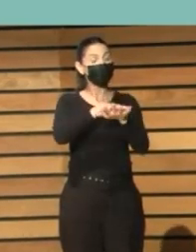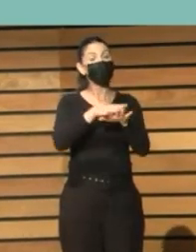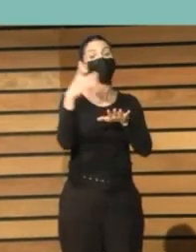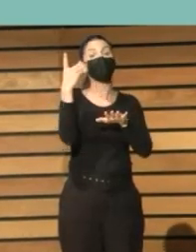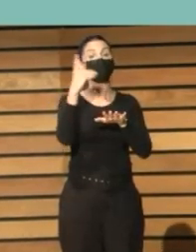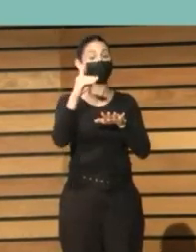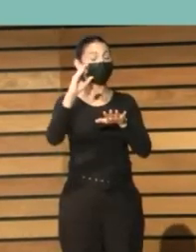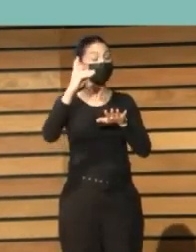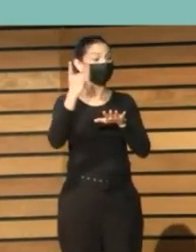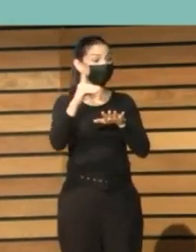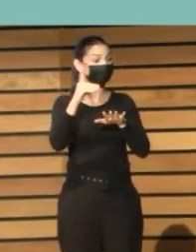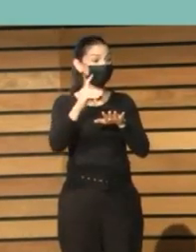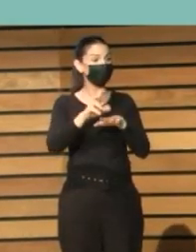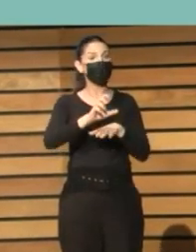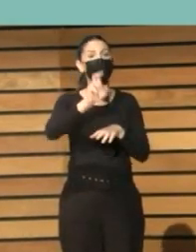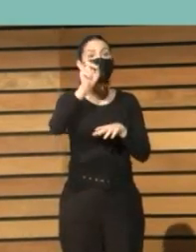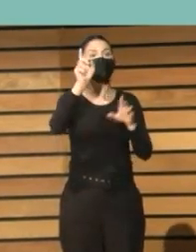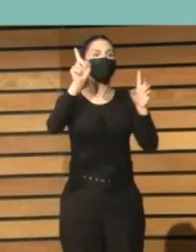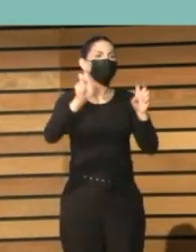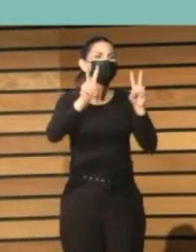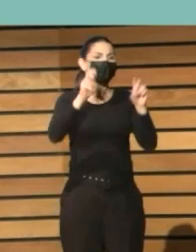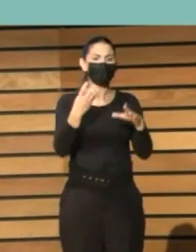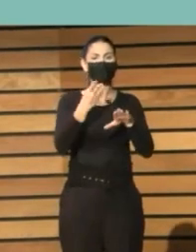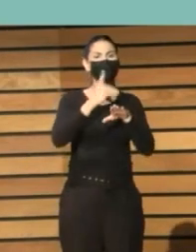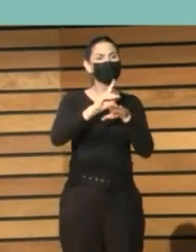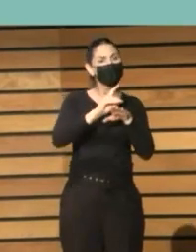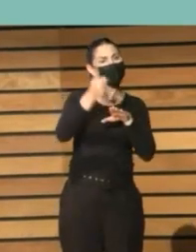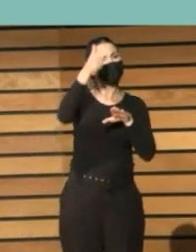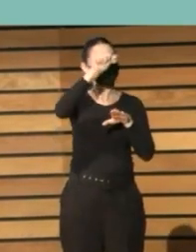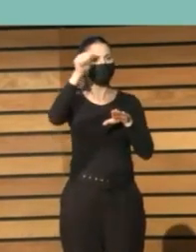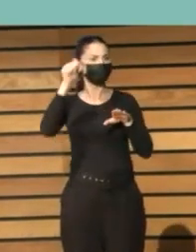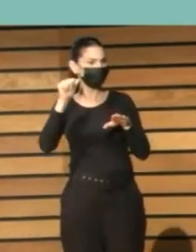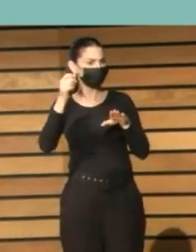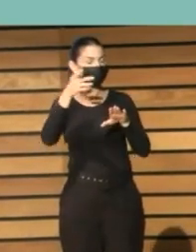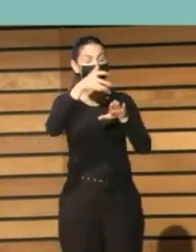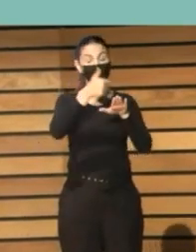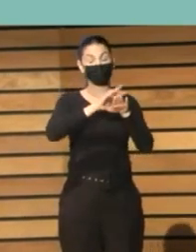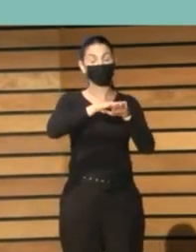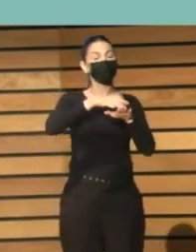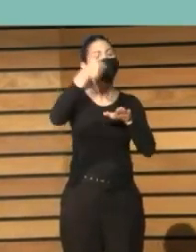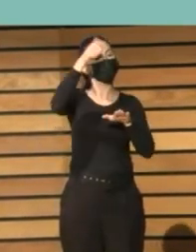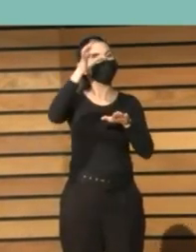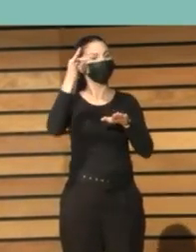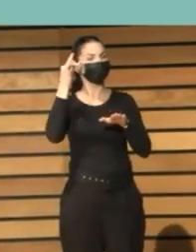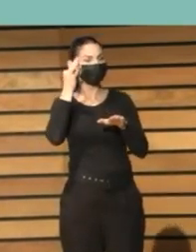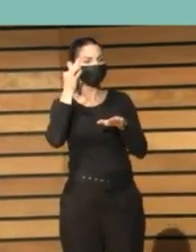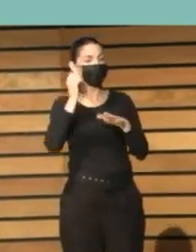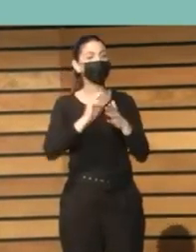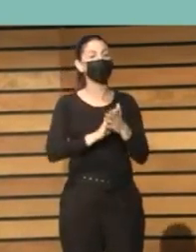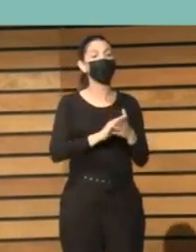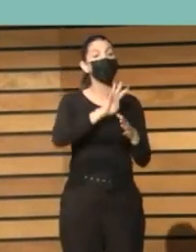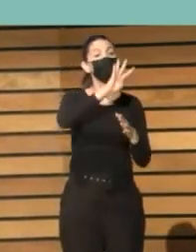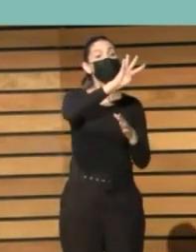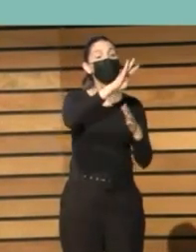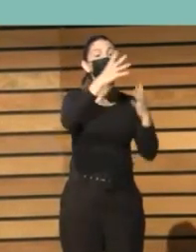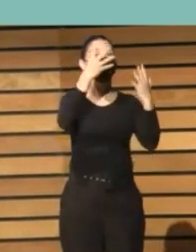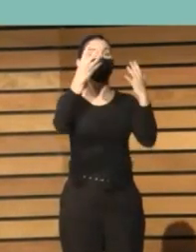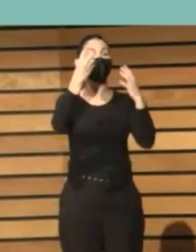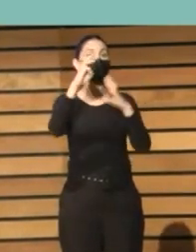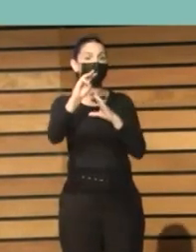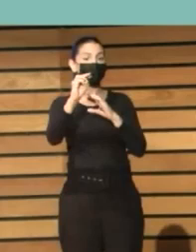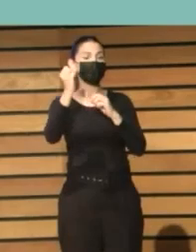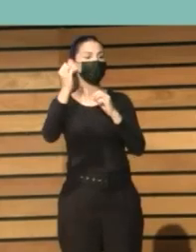contra la brecha digital de género. Y está dotada esta línea específica con 890 millones de euros a emplear hasta